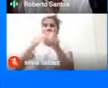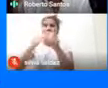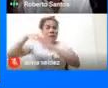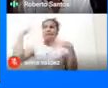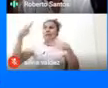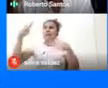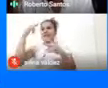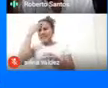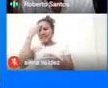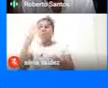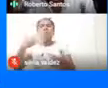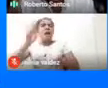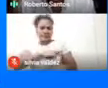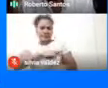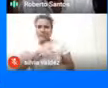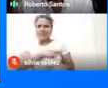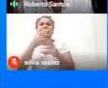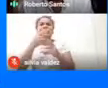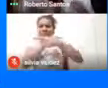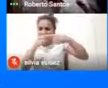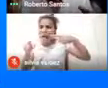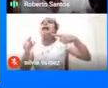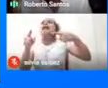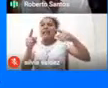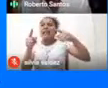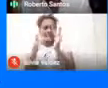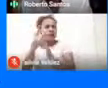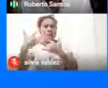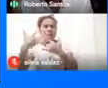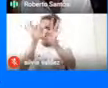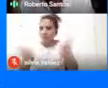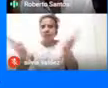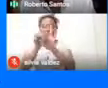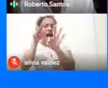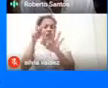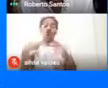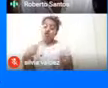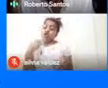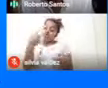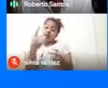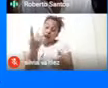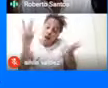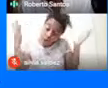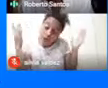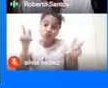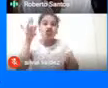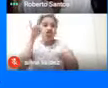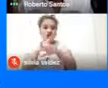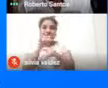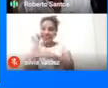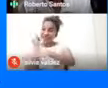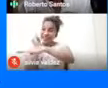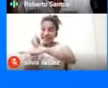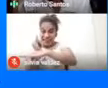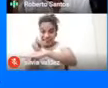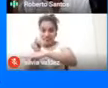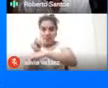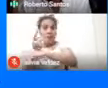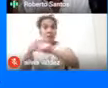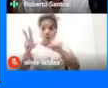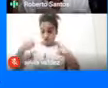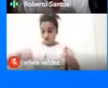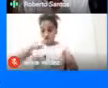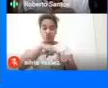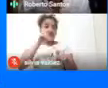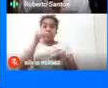celebran Las semanas santas Más importantes Tengo que decir Una cosa Y es que Se tocan las iglesias Pero nosotros No